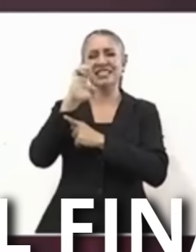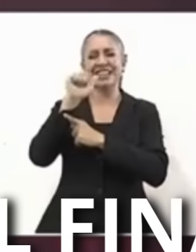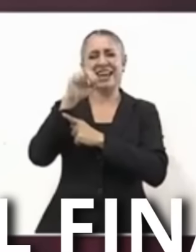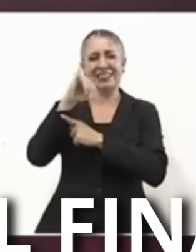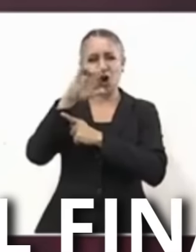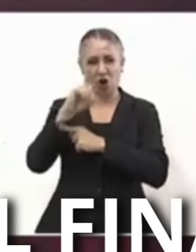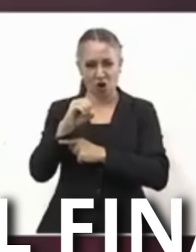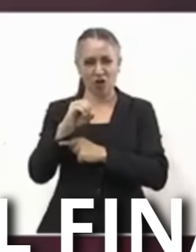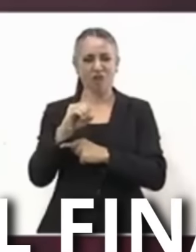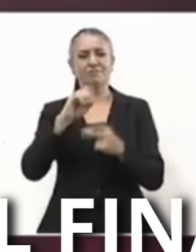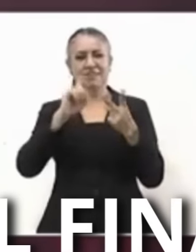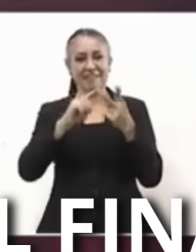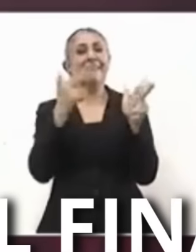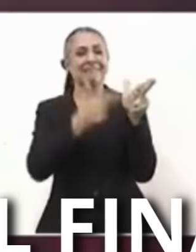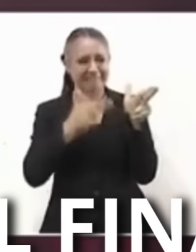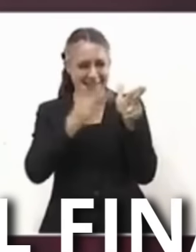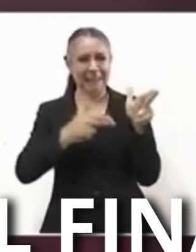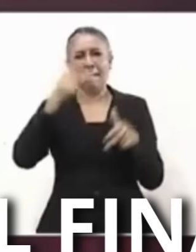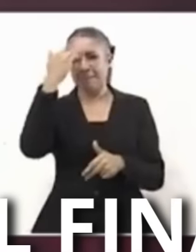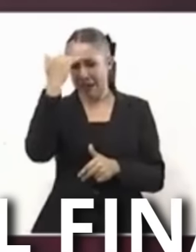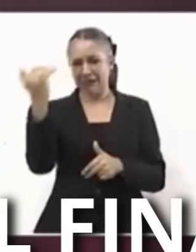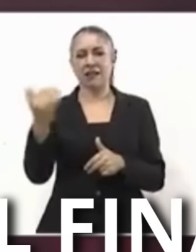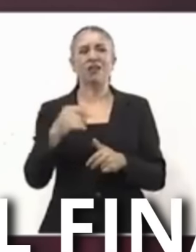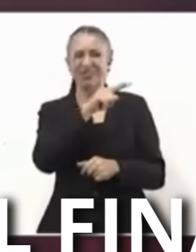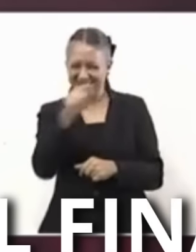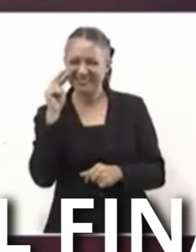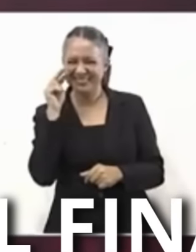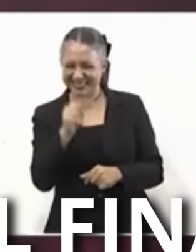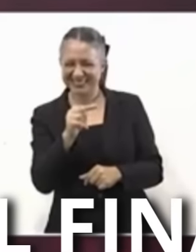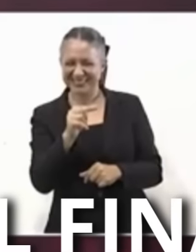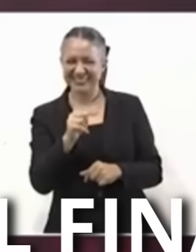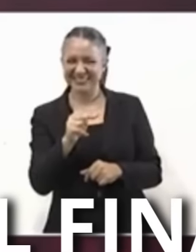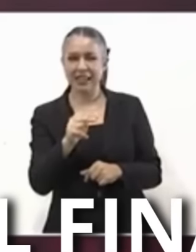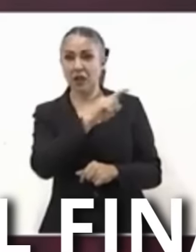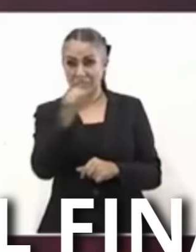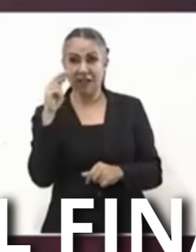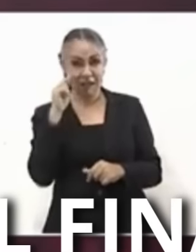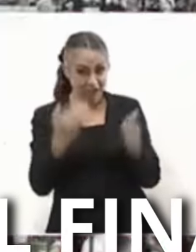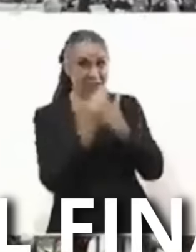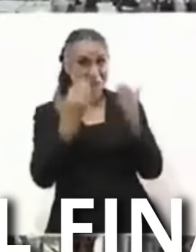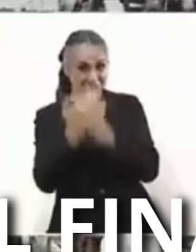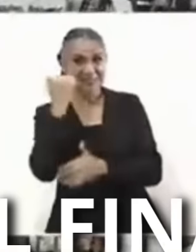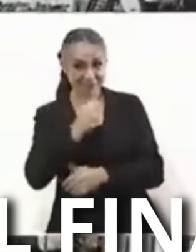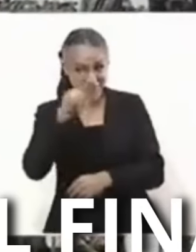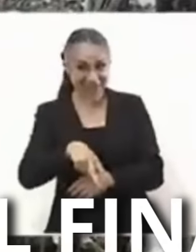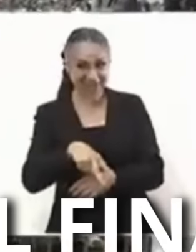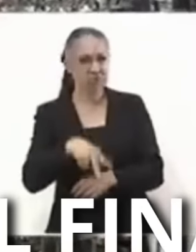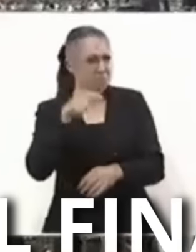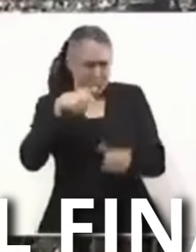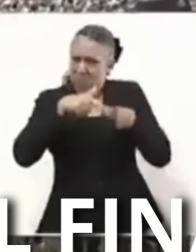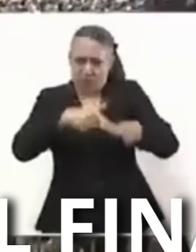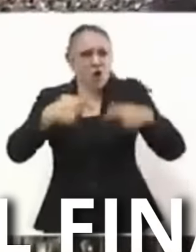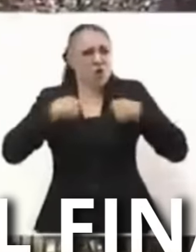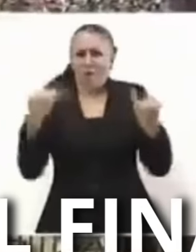¿Verdad que sirve En la mañanera? Por cierto Van a seguir Las mañaneras Del pueblo A partir del próximo miércoles